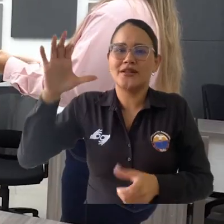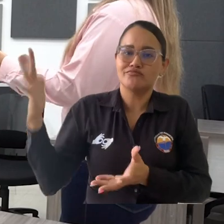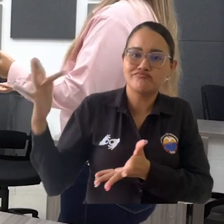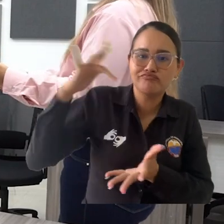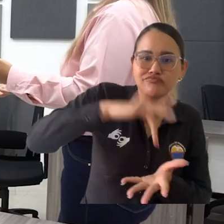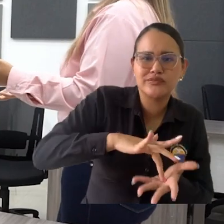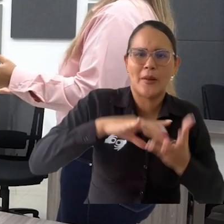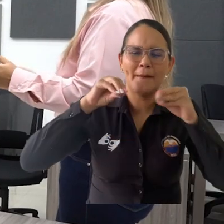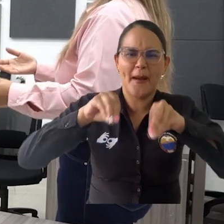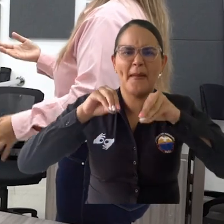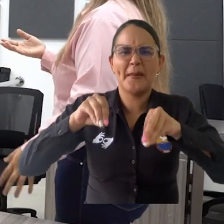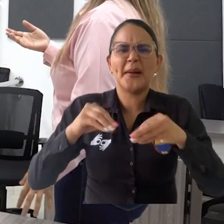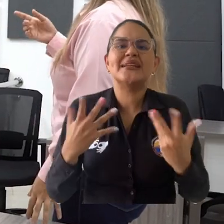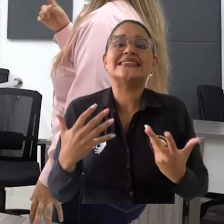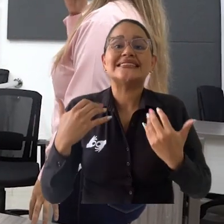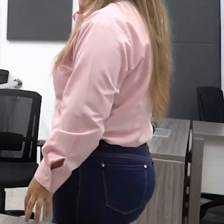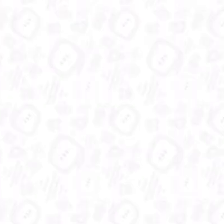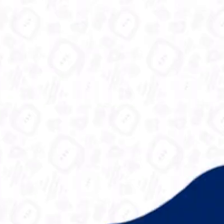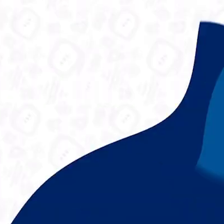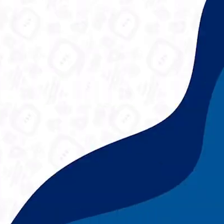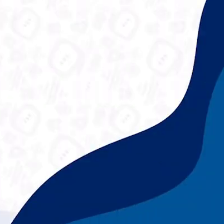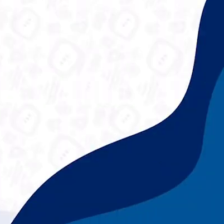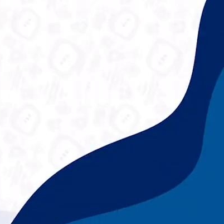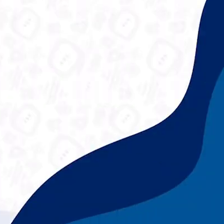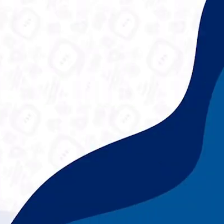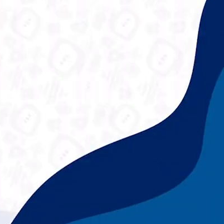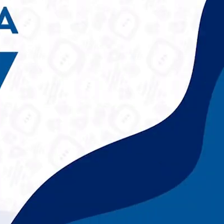sexta sesión de formación en materia jurídica.